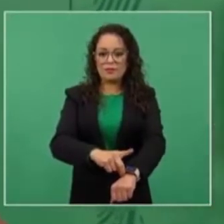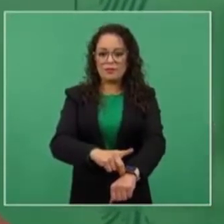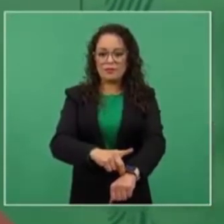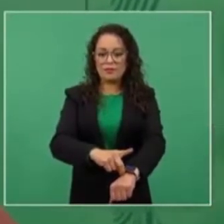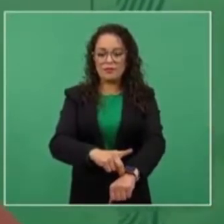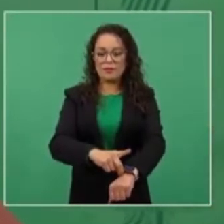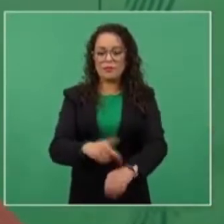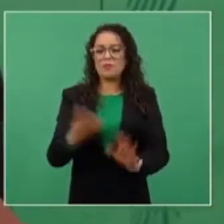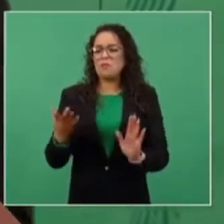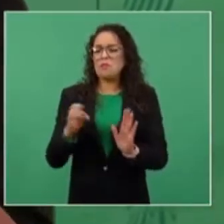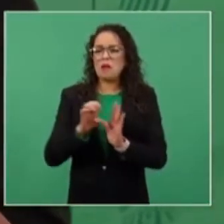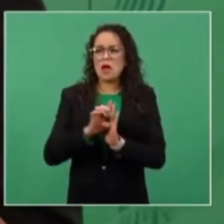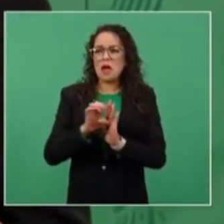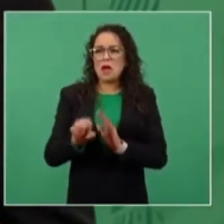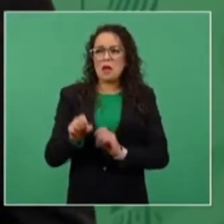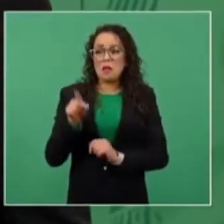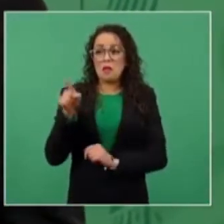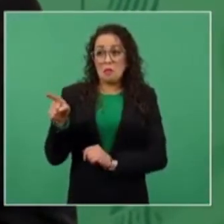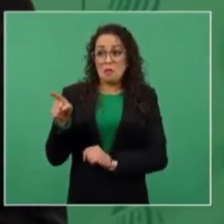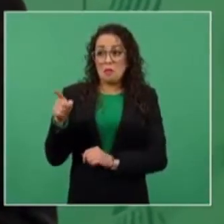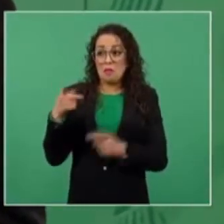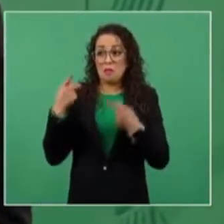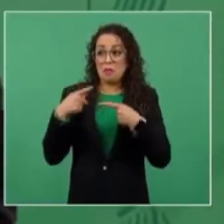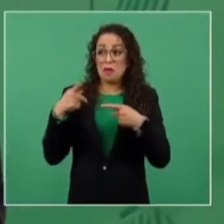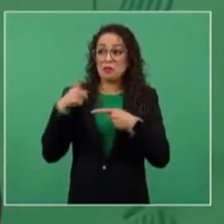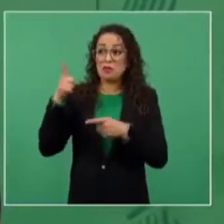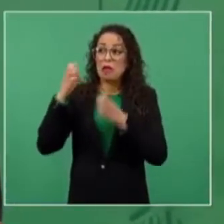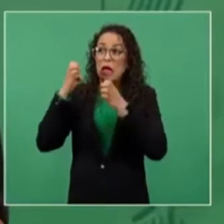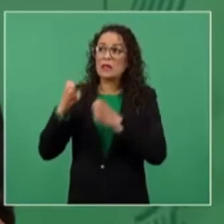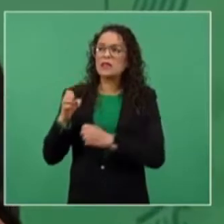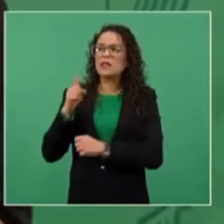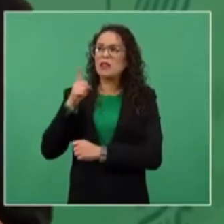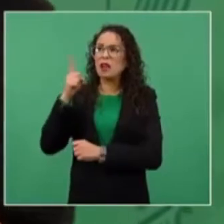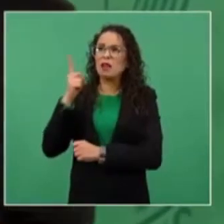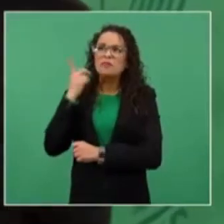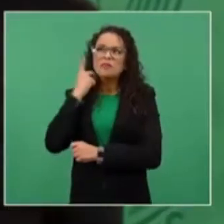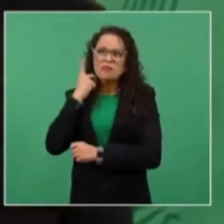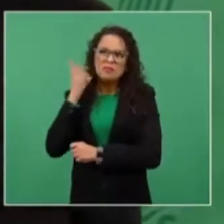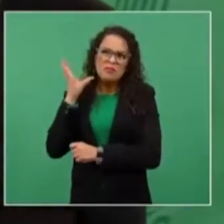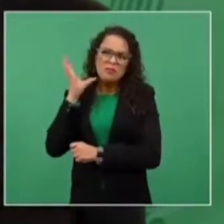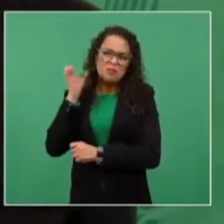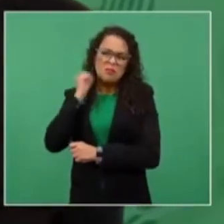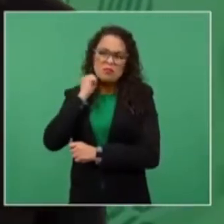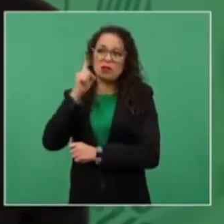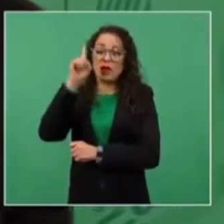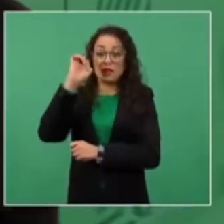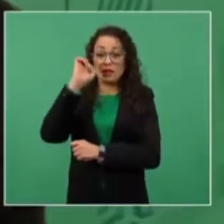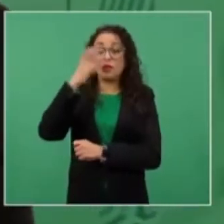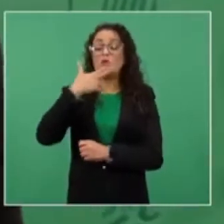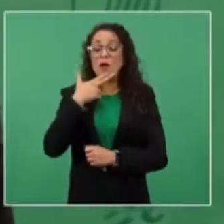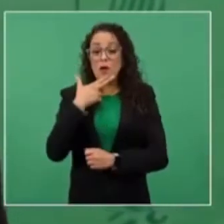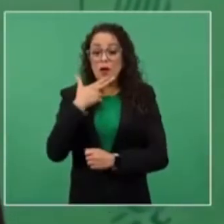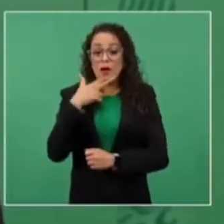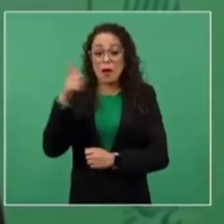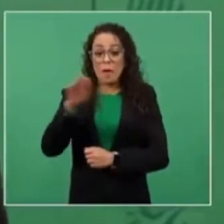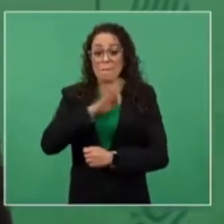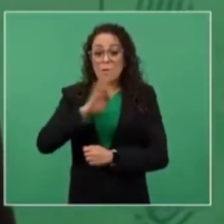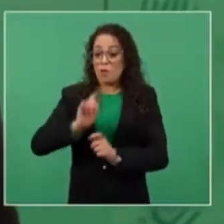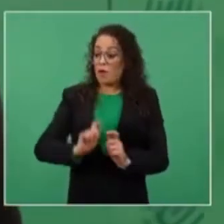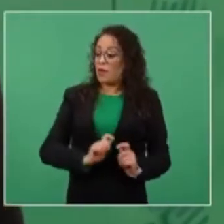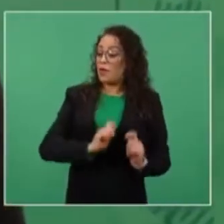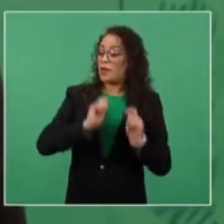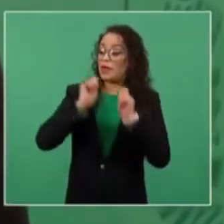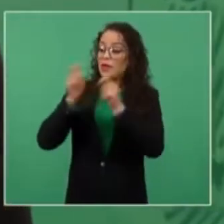legislador de Chihuahua, podía entregar la obra